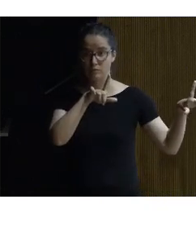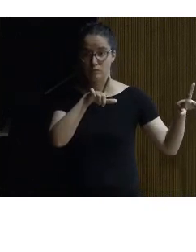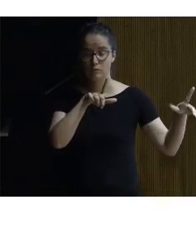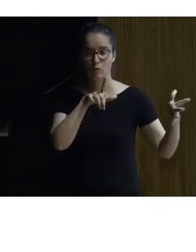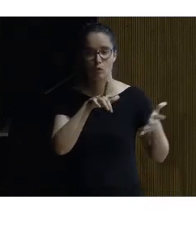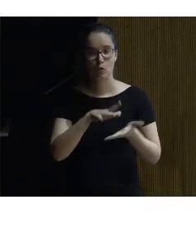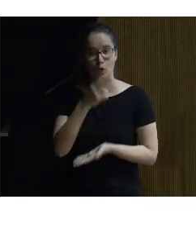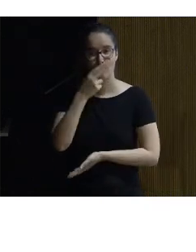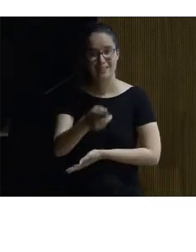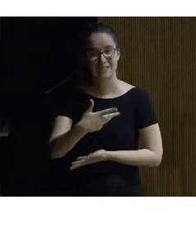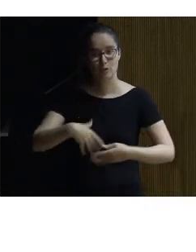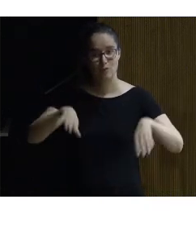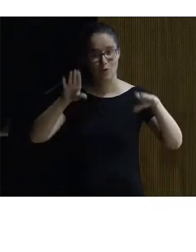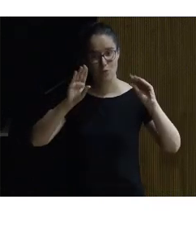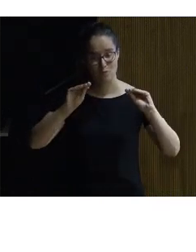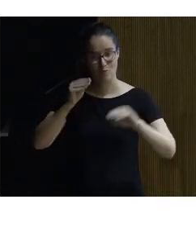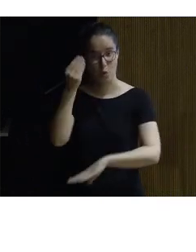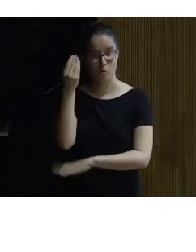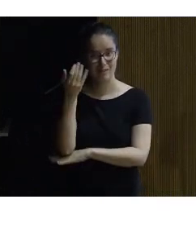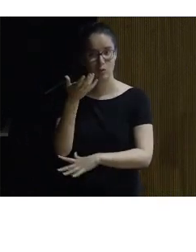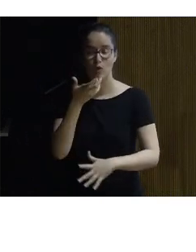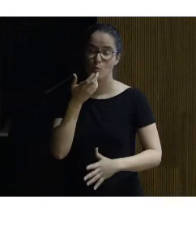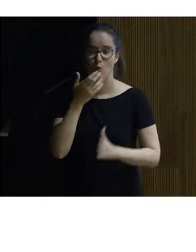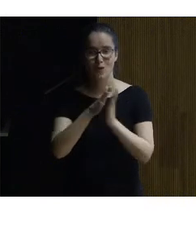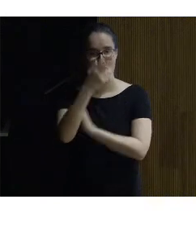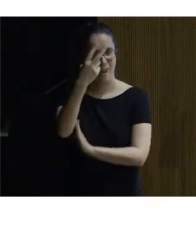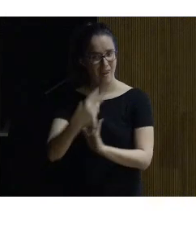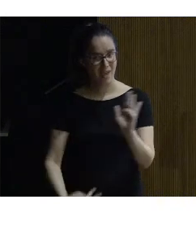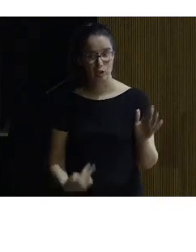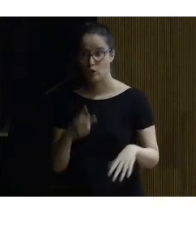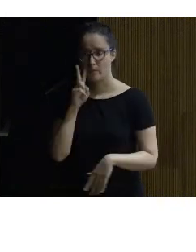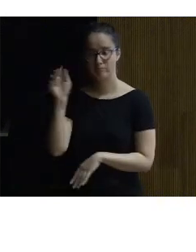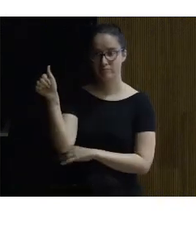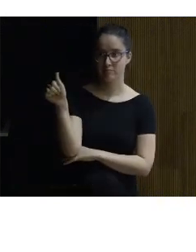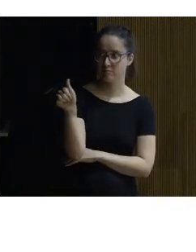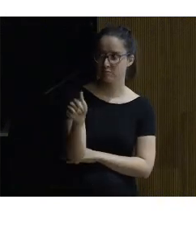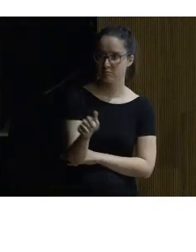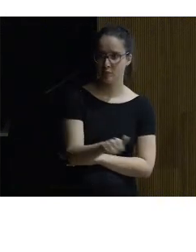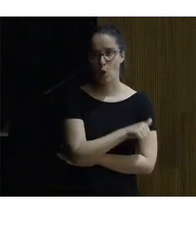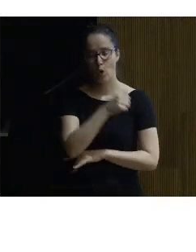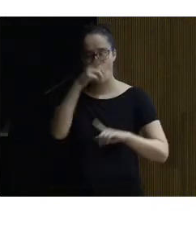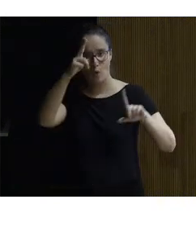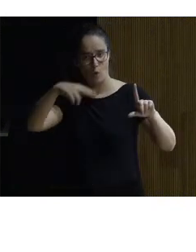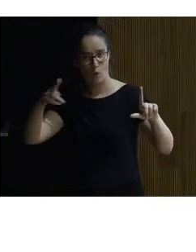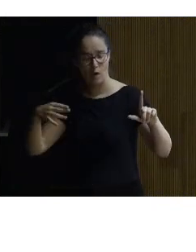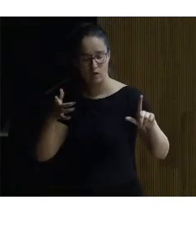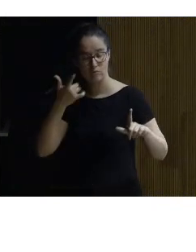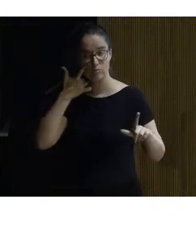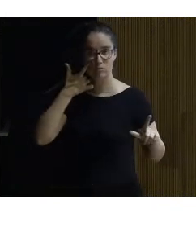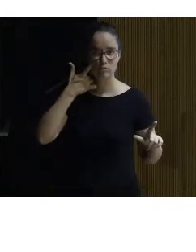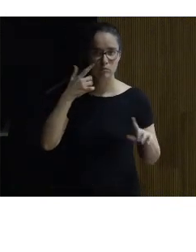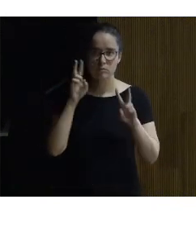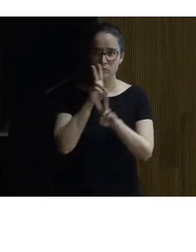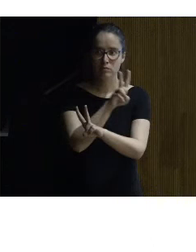cuando tú visitas un monumento es como cuando lees un libro o cuando ves una película o un cuadro te asomas a aquello